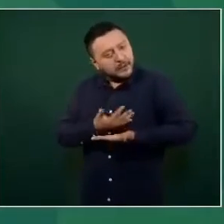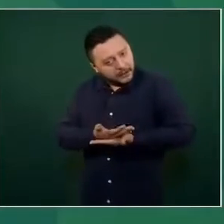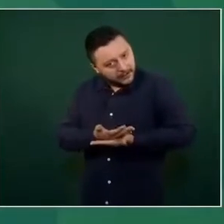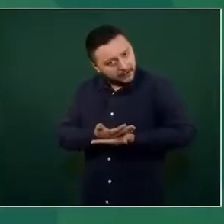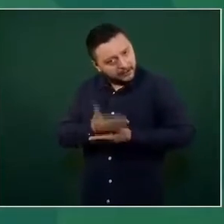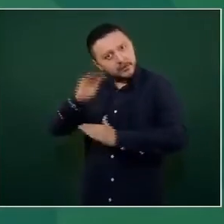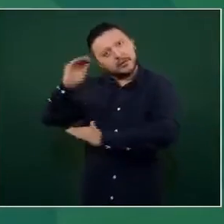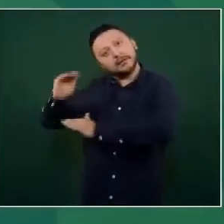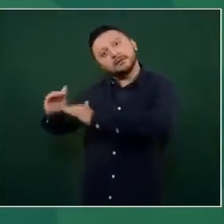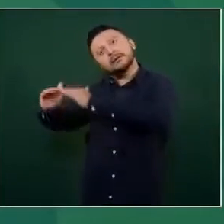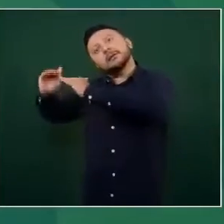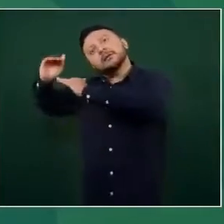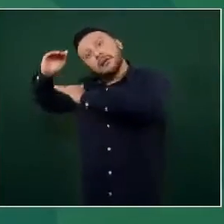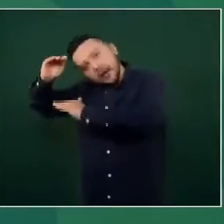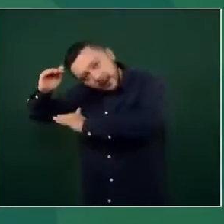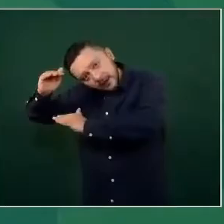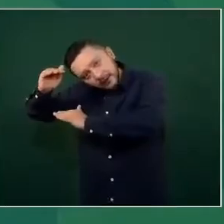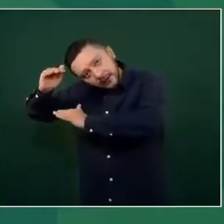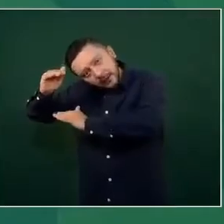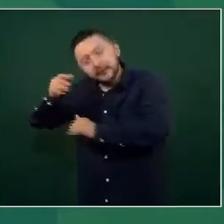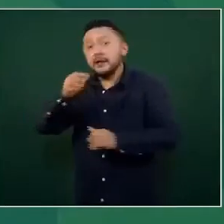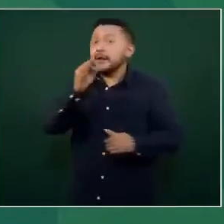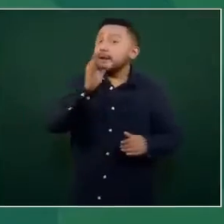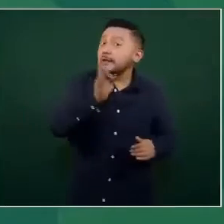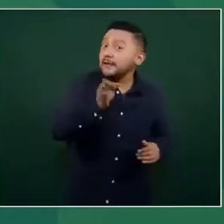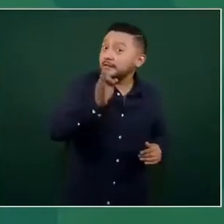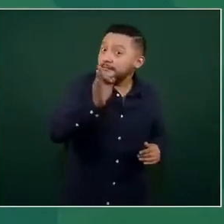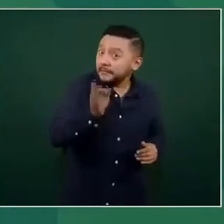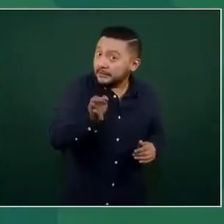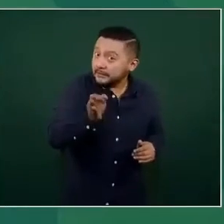edades, cuando les correspondía,